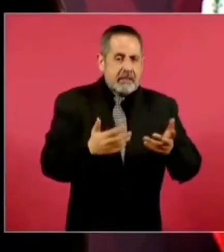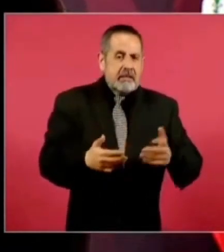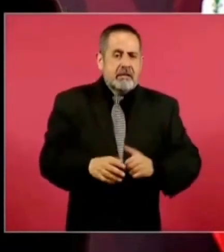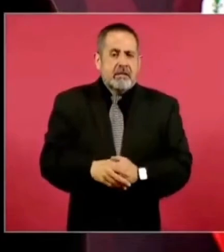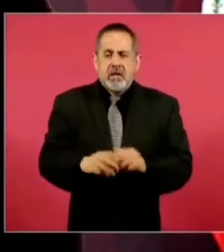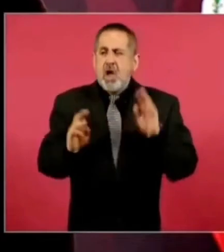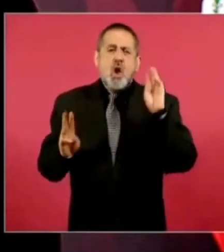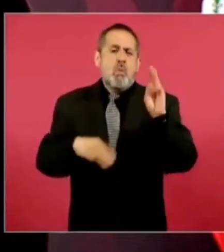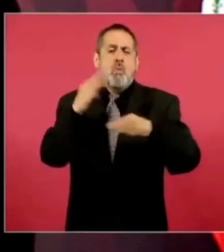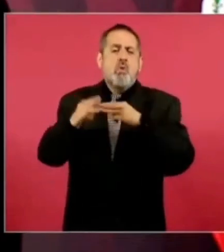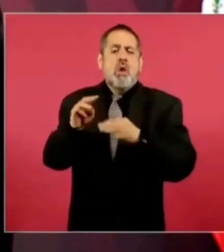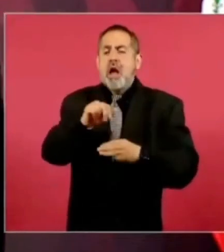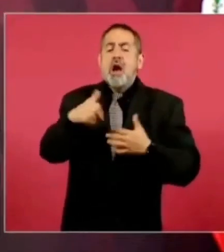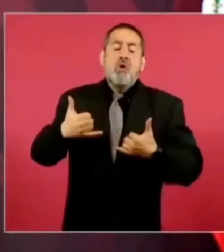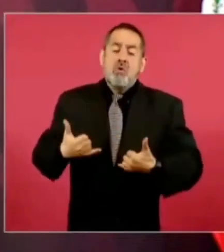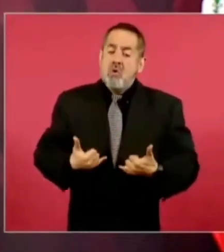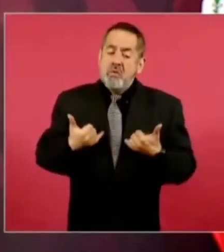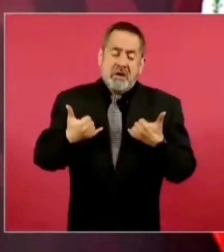de todo el mundo.